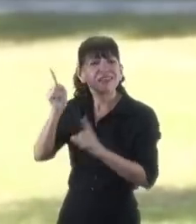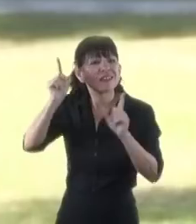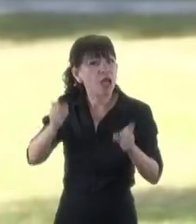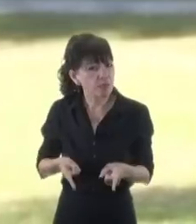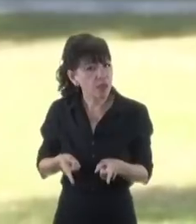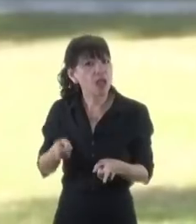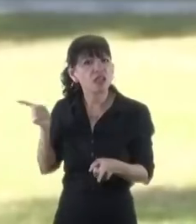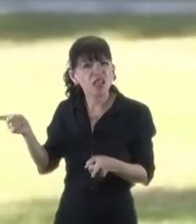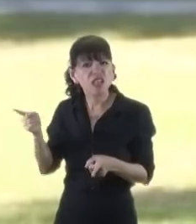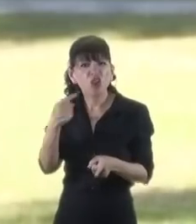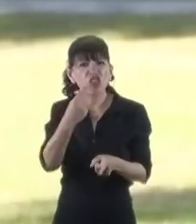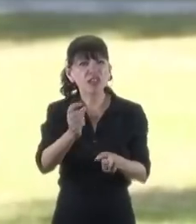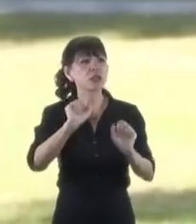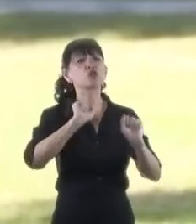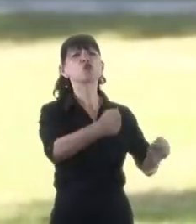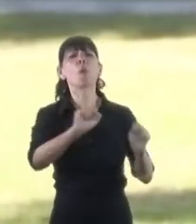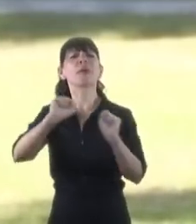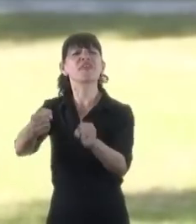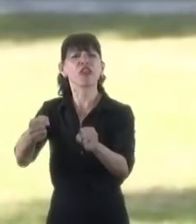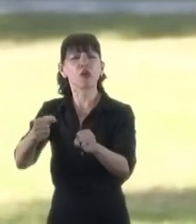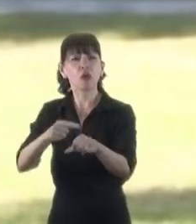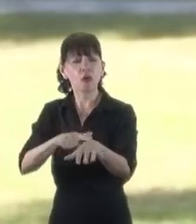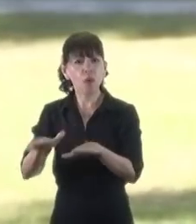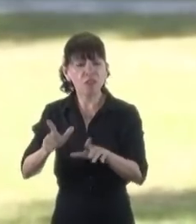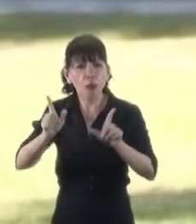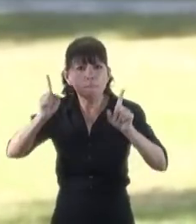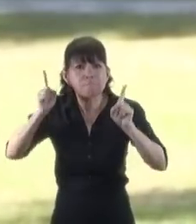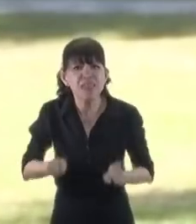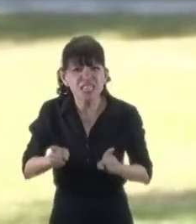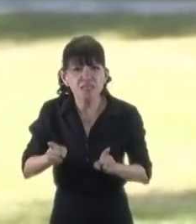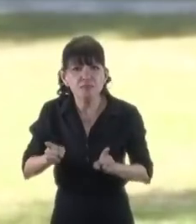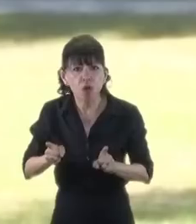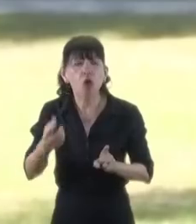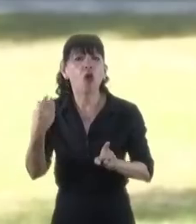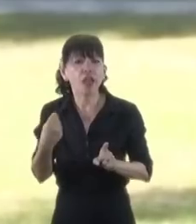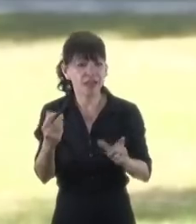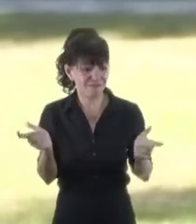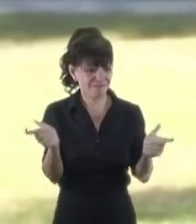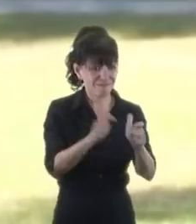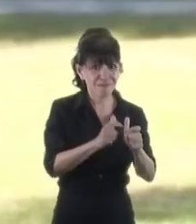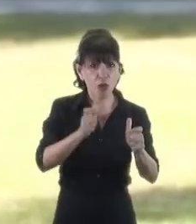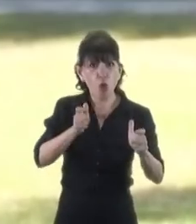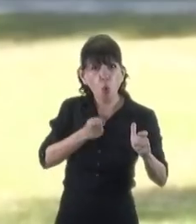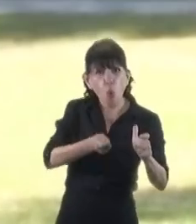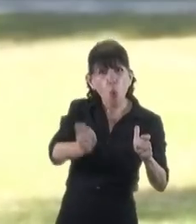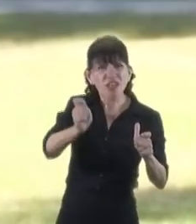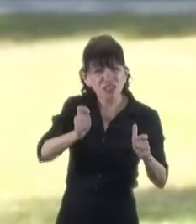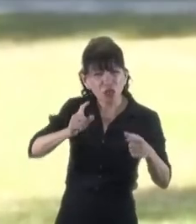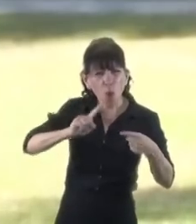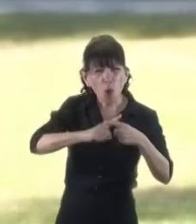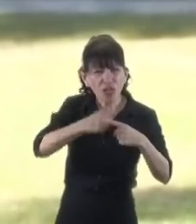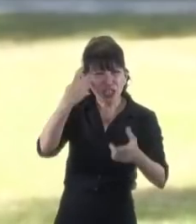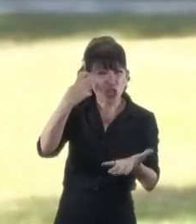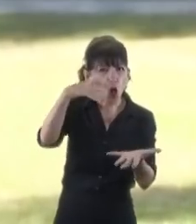los comicios en el mismo momento en el que se desarrollaba una sesión del juicio político en el Congreso de la Nación